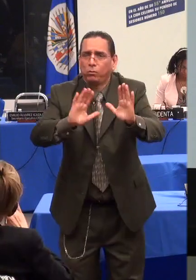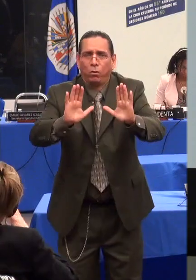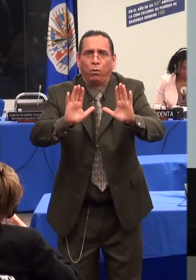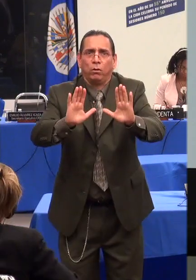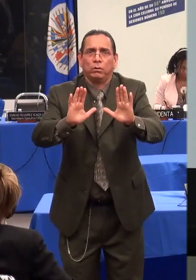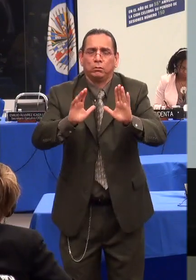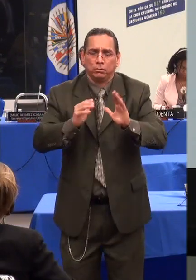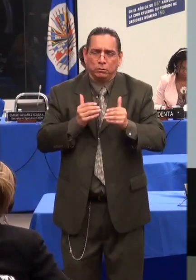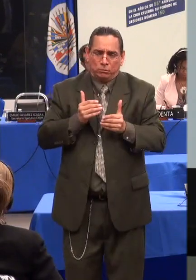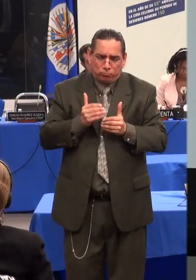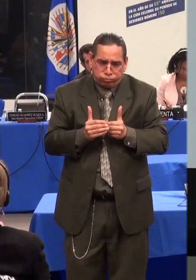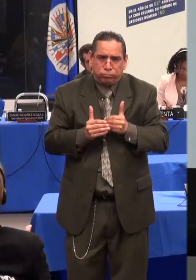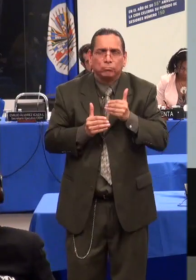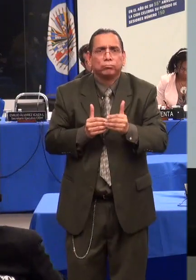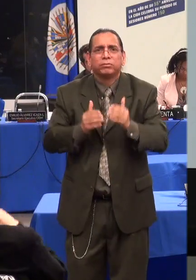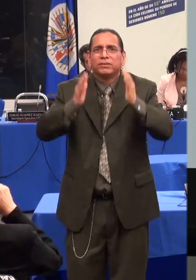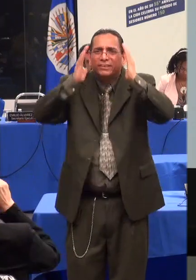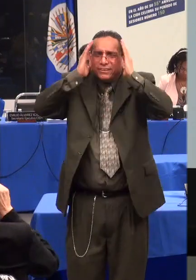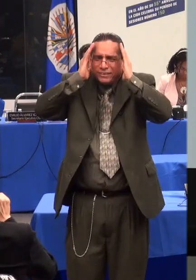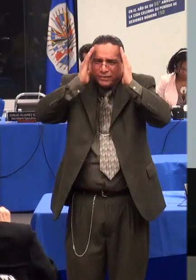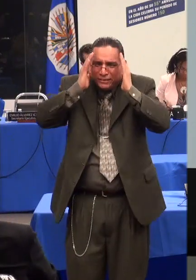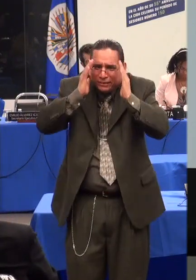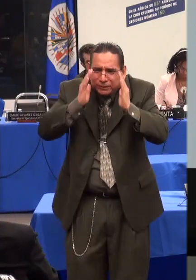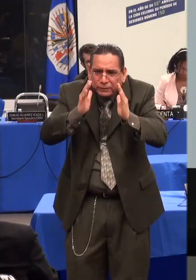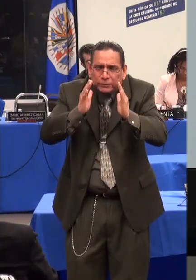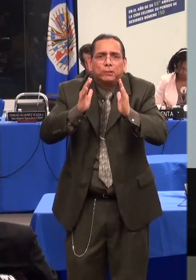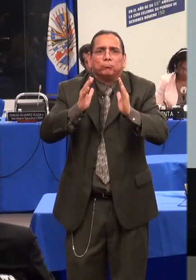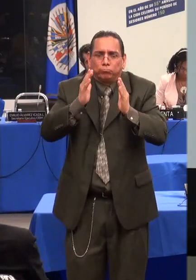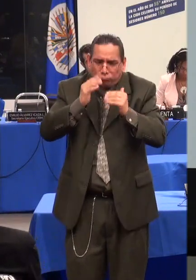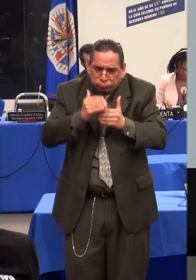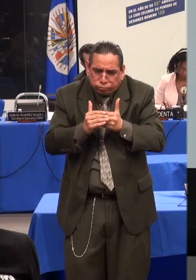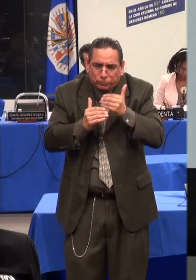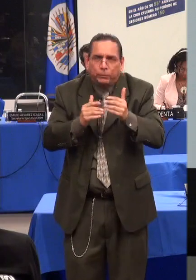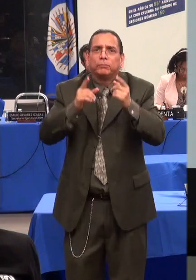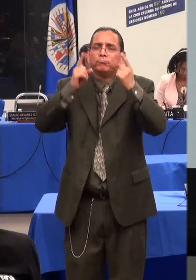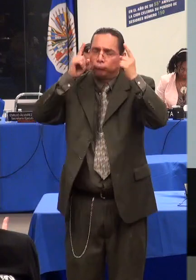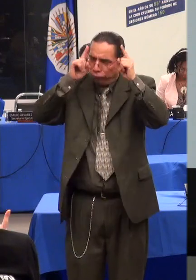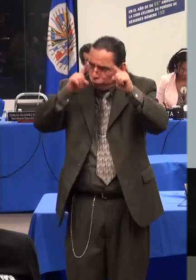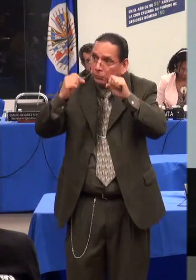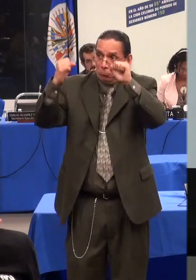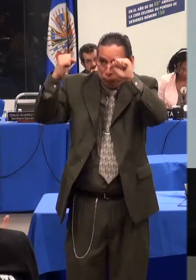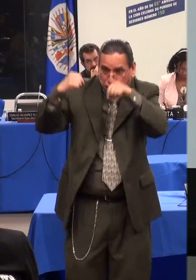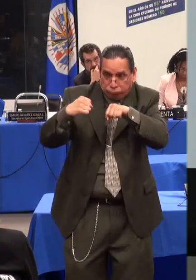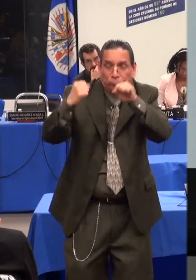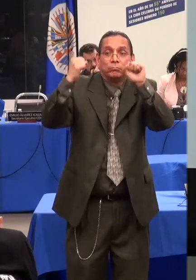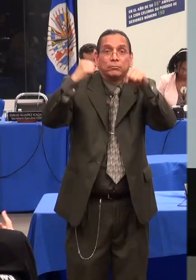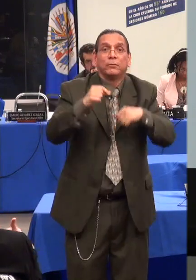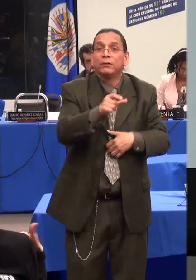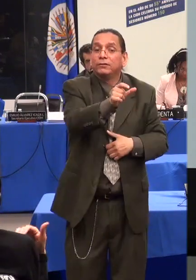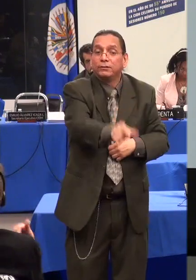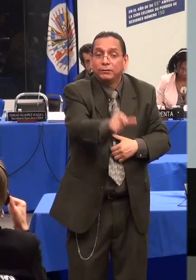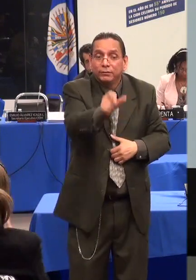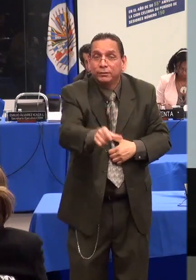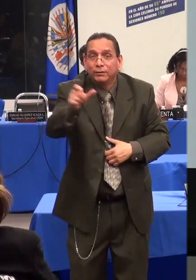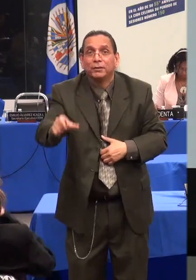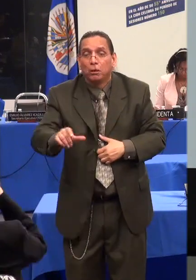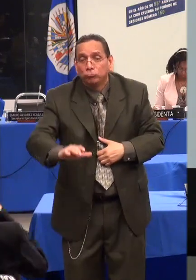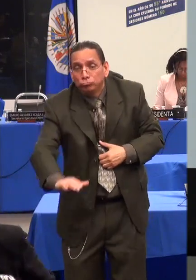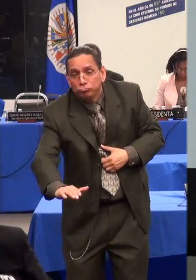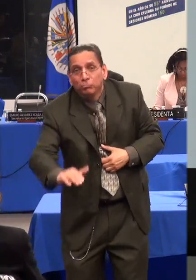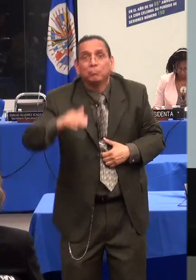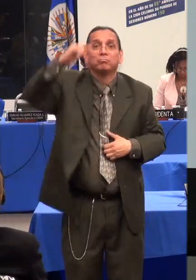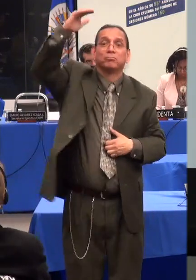muchachas, muchachos, que deben ser tratados siempre en una perspectiva de derechos y de protección,